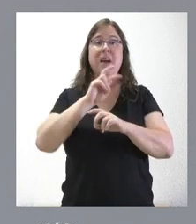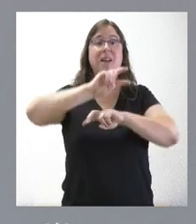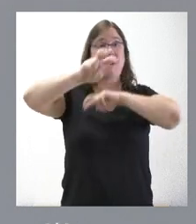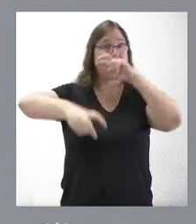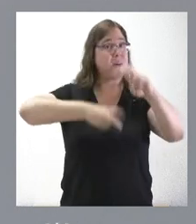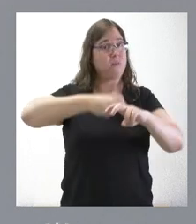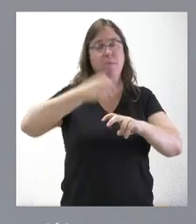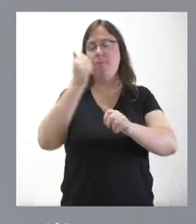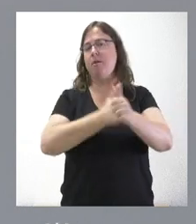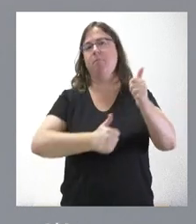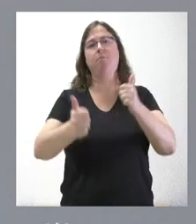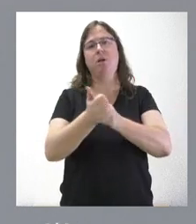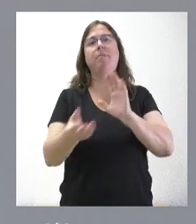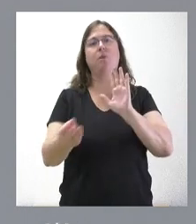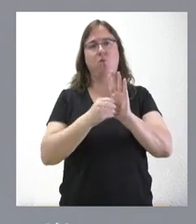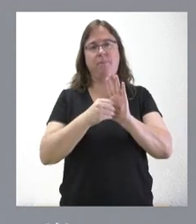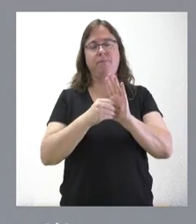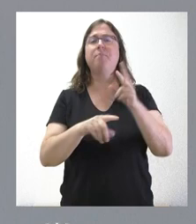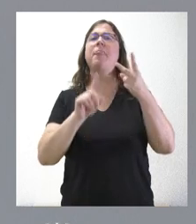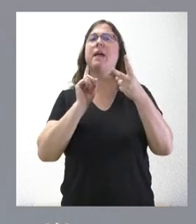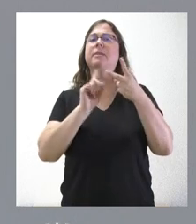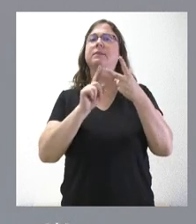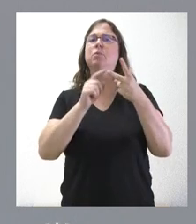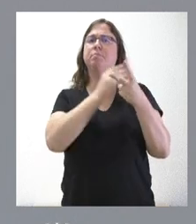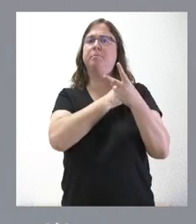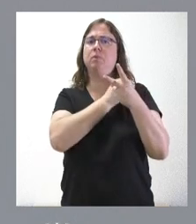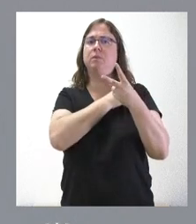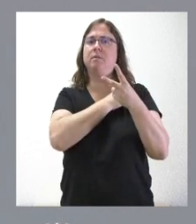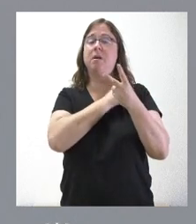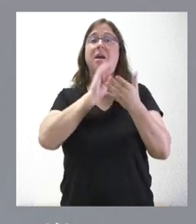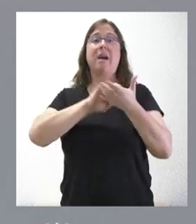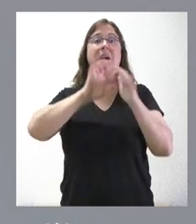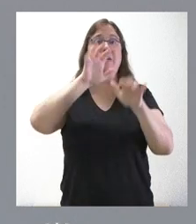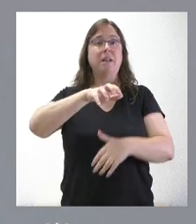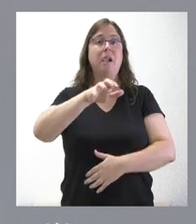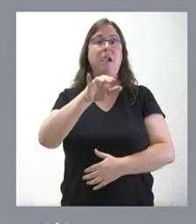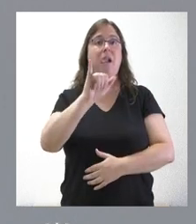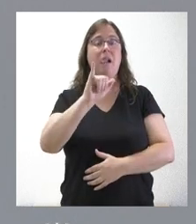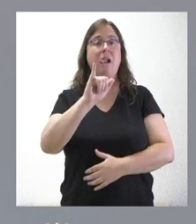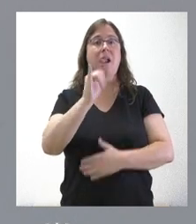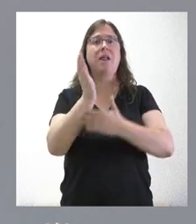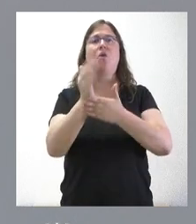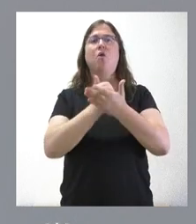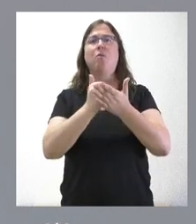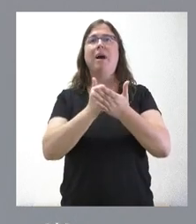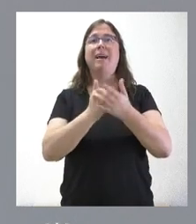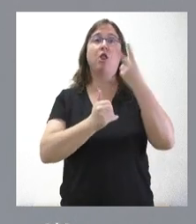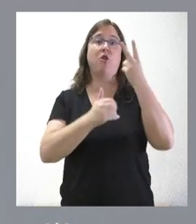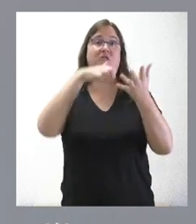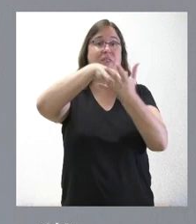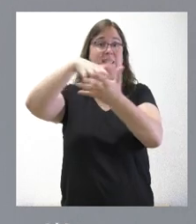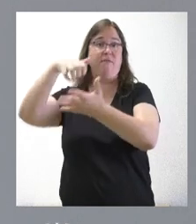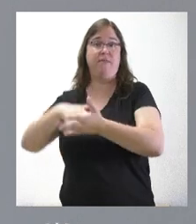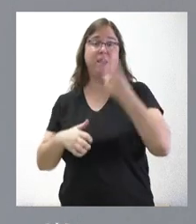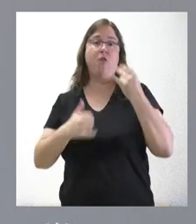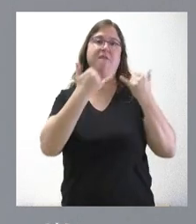prioridad para poderse incluir. El segundo que usted plantea, Castilla y León tiene como comunidad autónoma la posibilidad de fijar dos fechas de